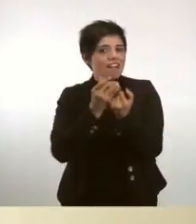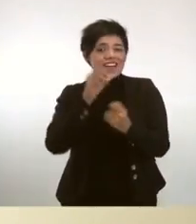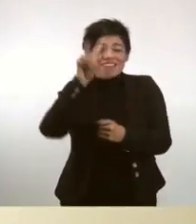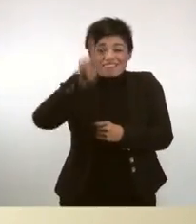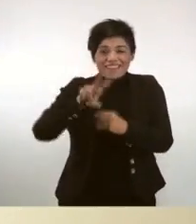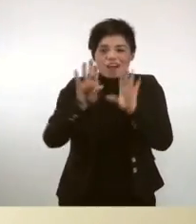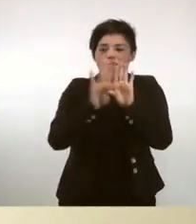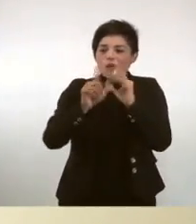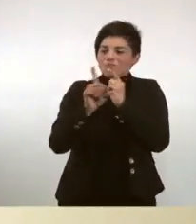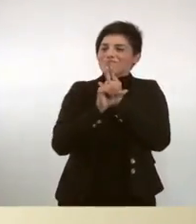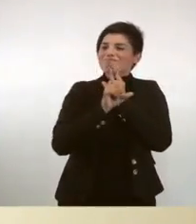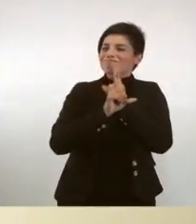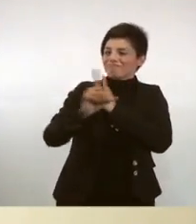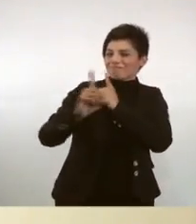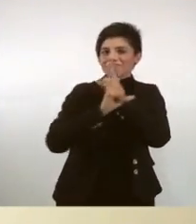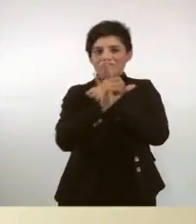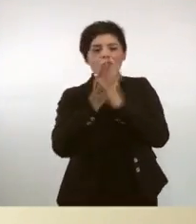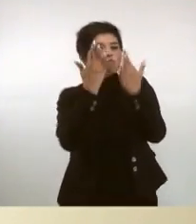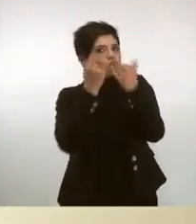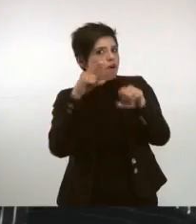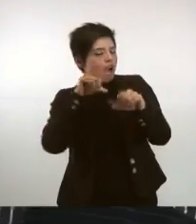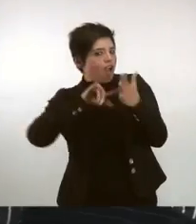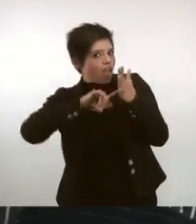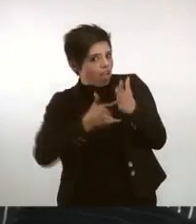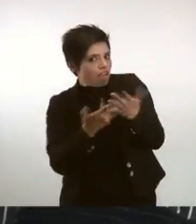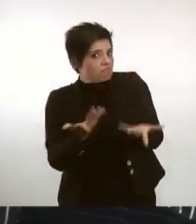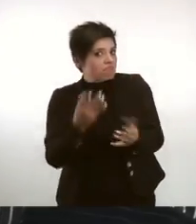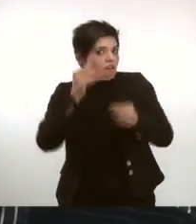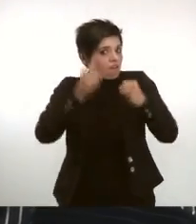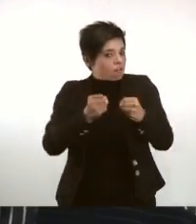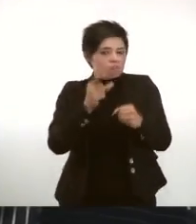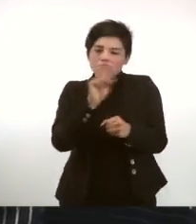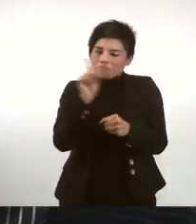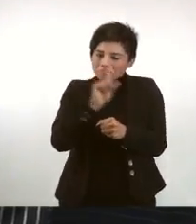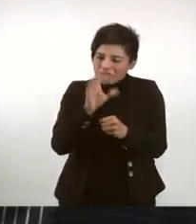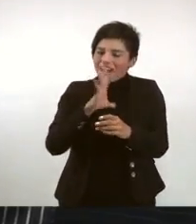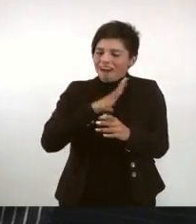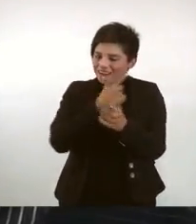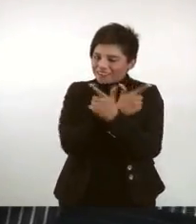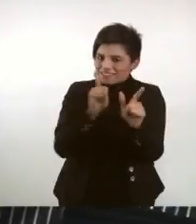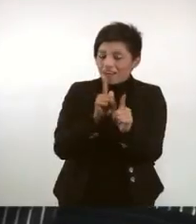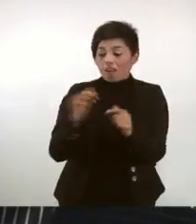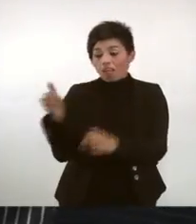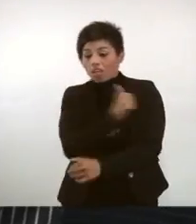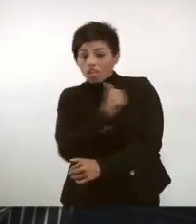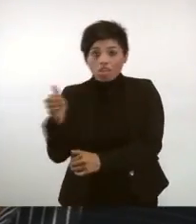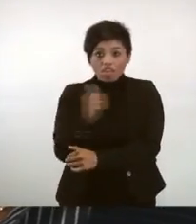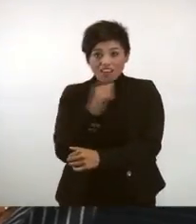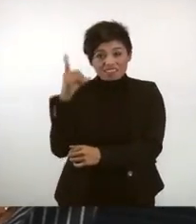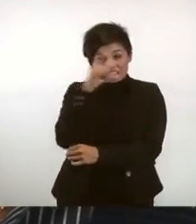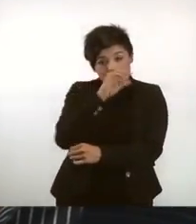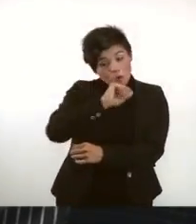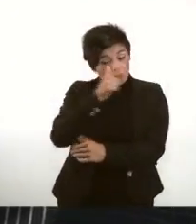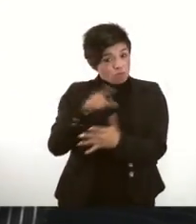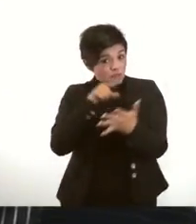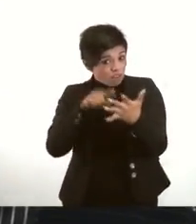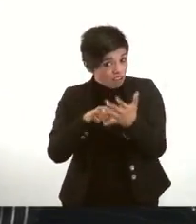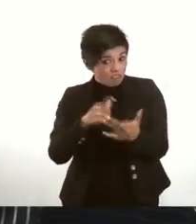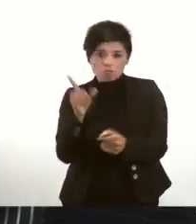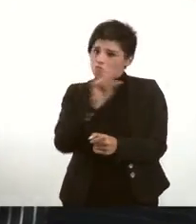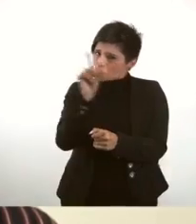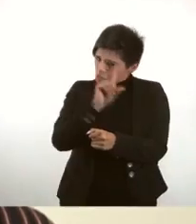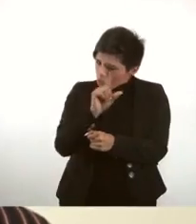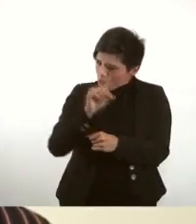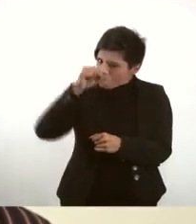distancia tienes la facilidad de no tener horarios. Y no me cuesta desplazarme a otros lugares para